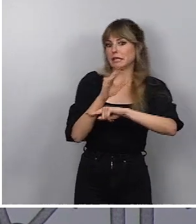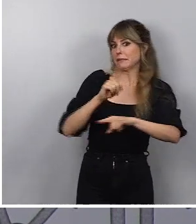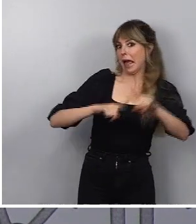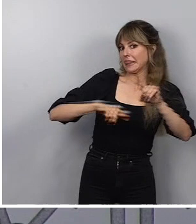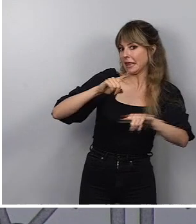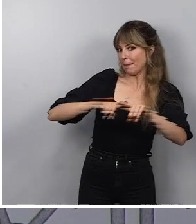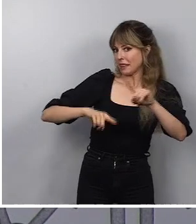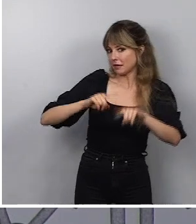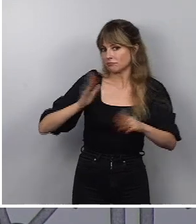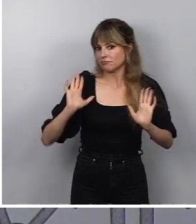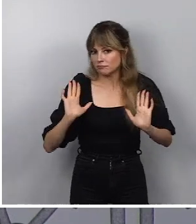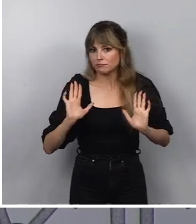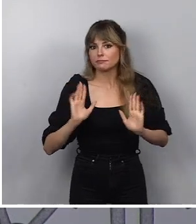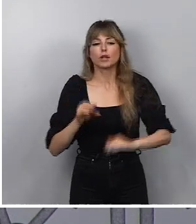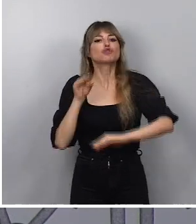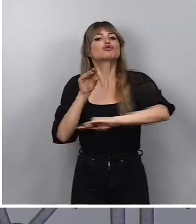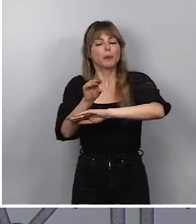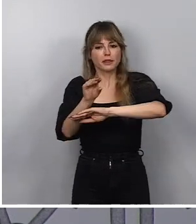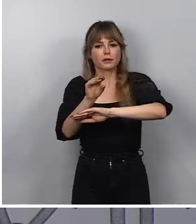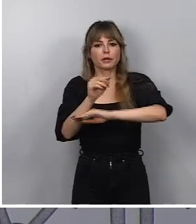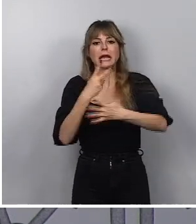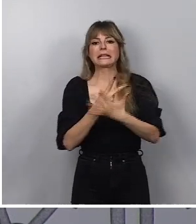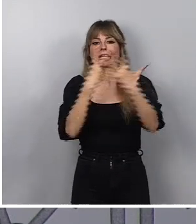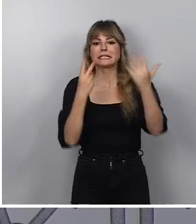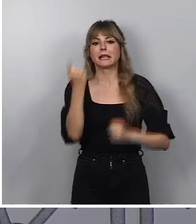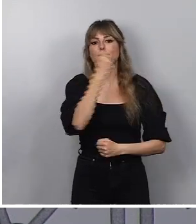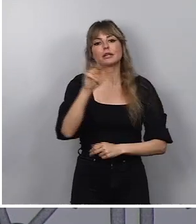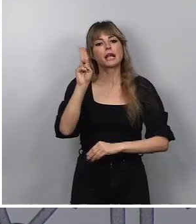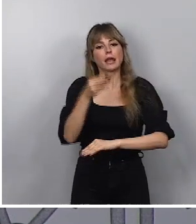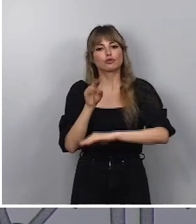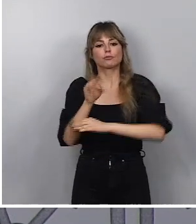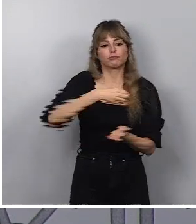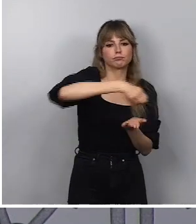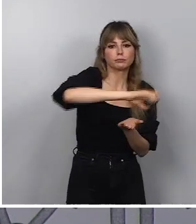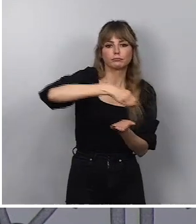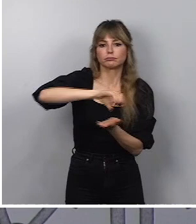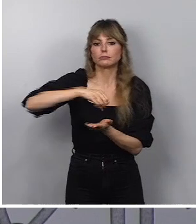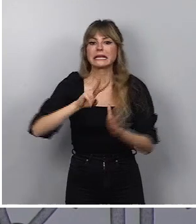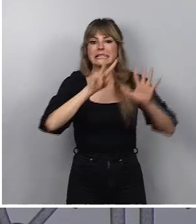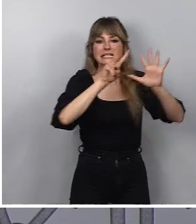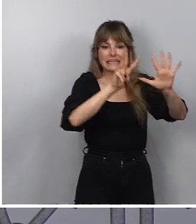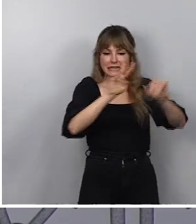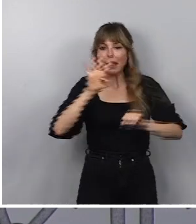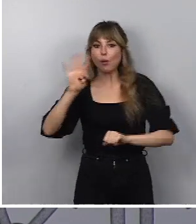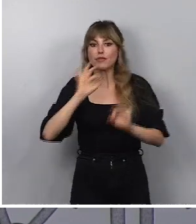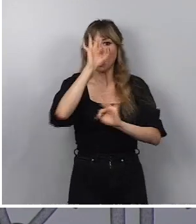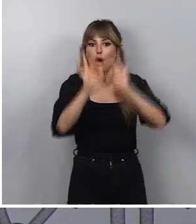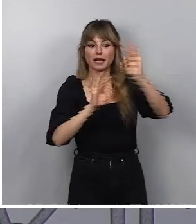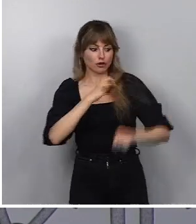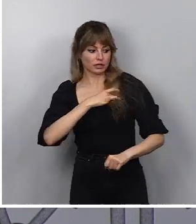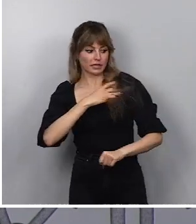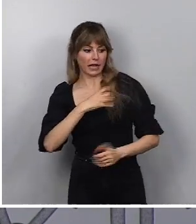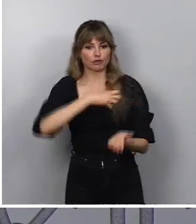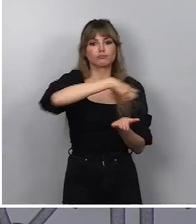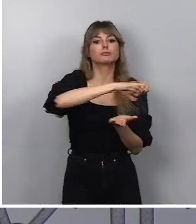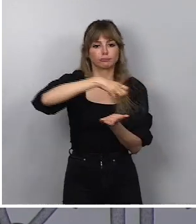y estamos hablando, por tanto, de una subvención de 17 millones que se distribuirá entre 74 organizaciones sindicales